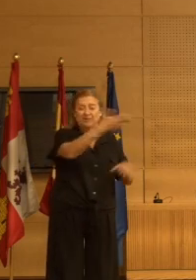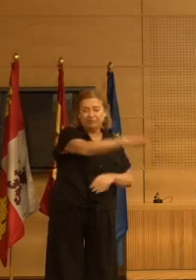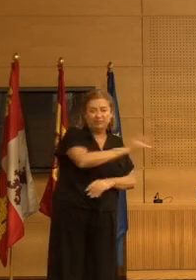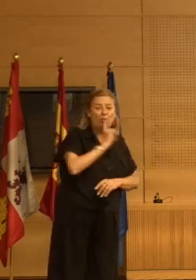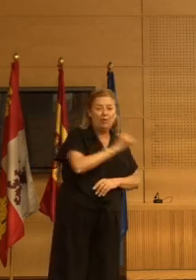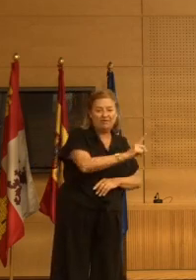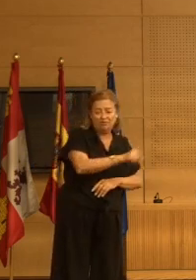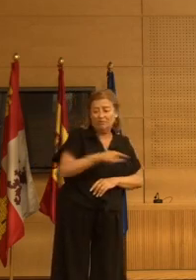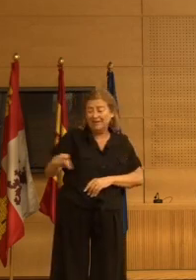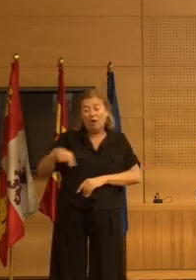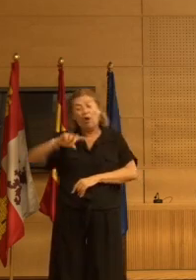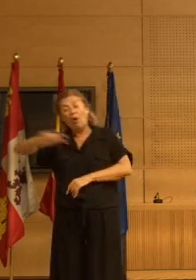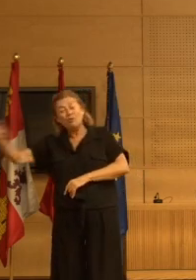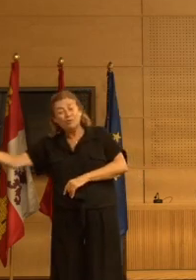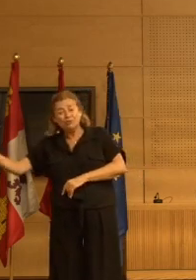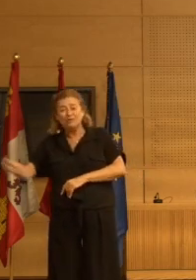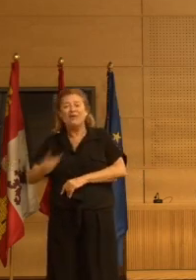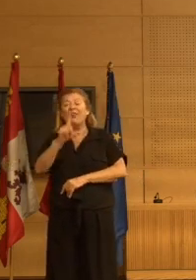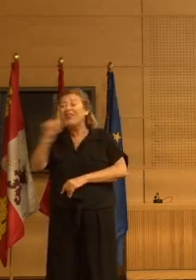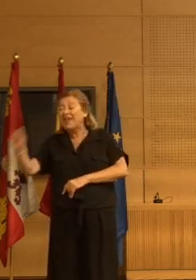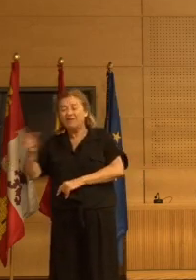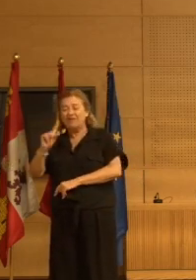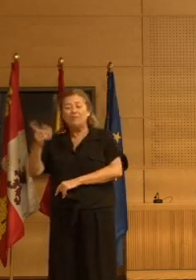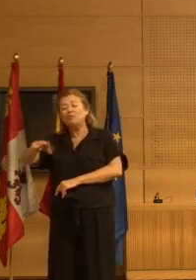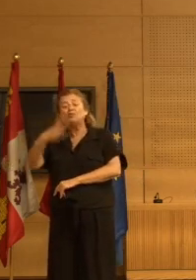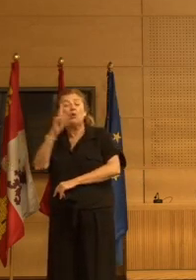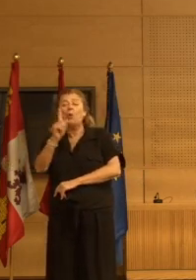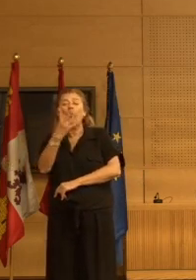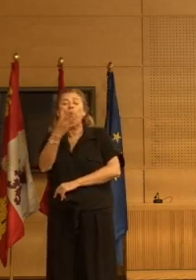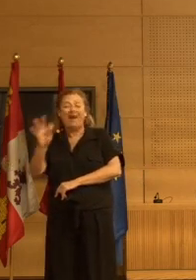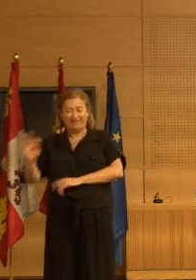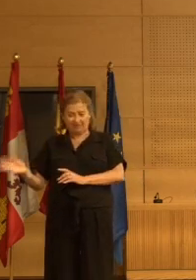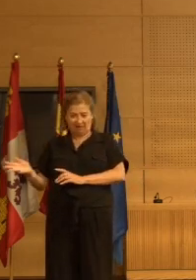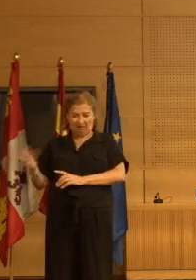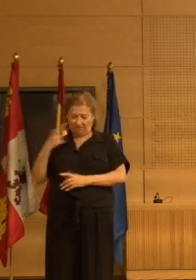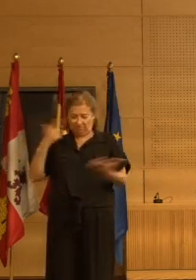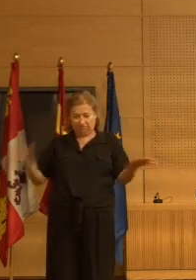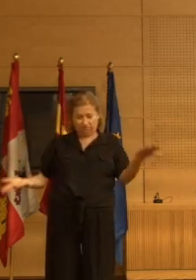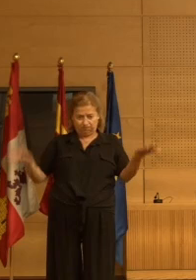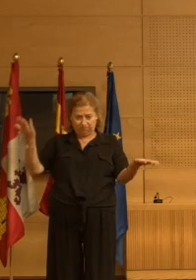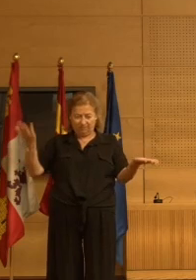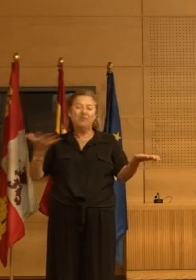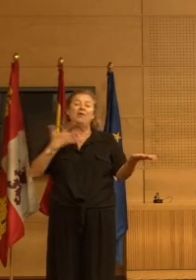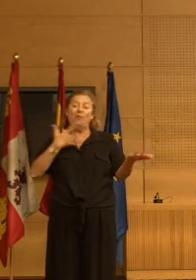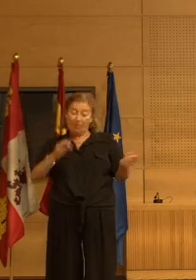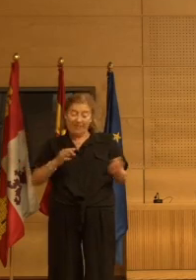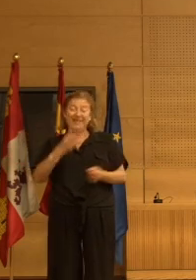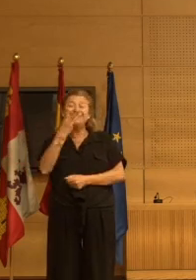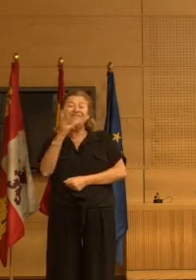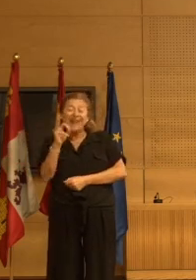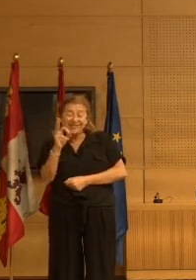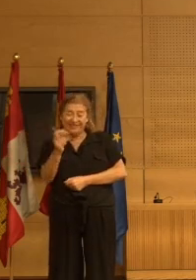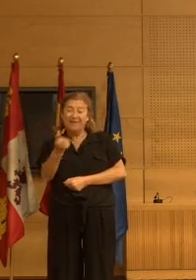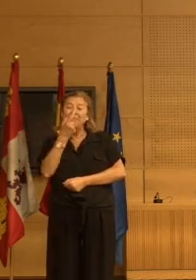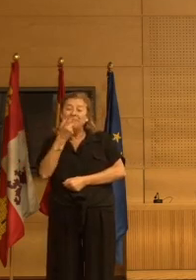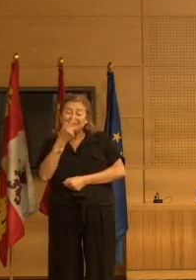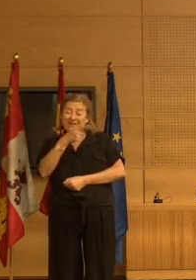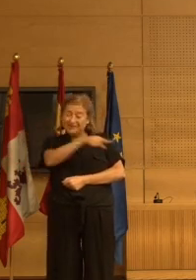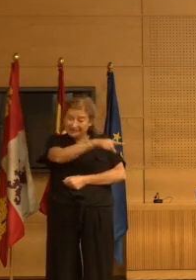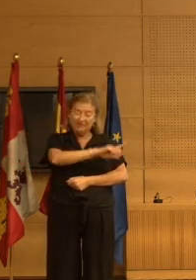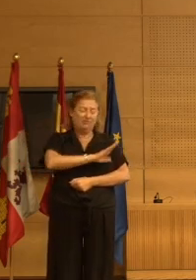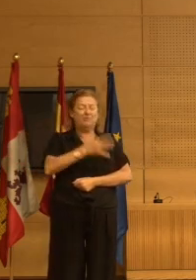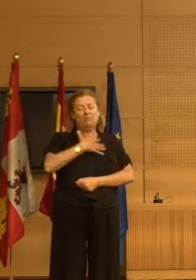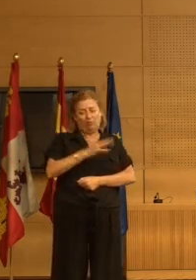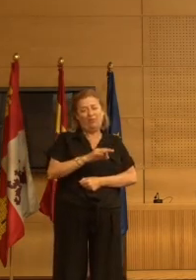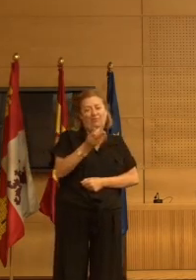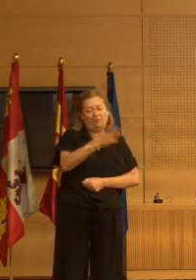año y solamente 40 de cada 100. Podríamos atribuir, por tanto, 30 fallecimientos a la vez de cada 100